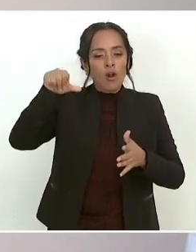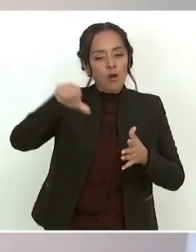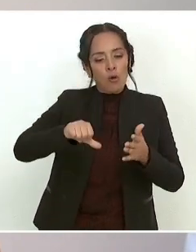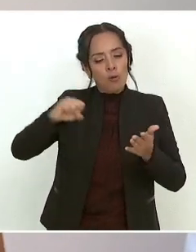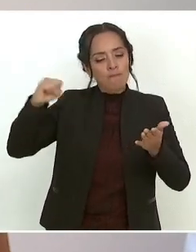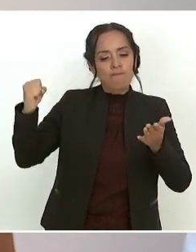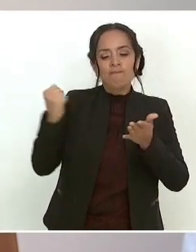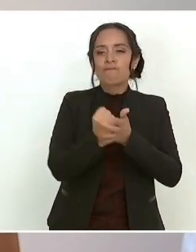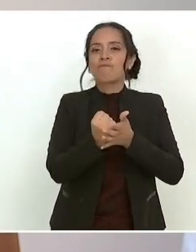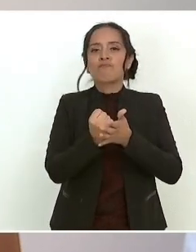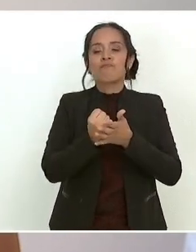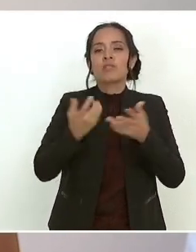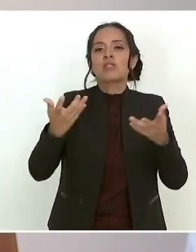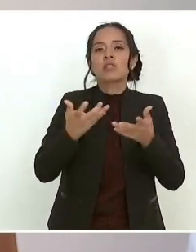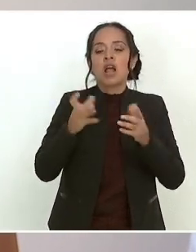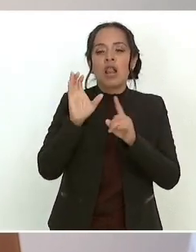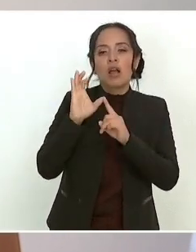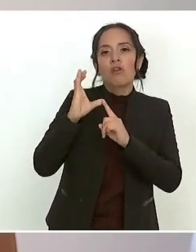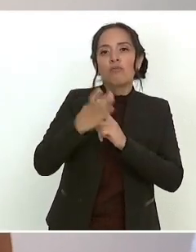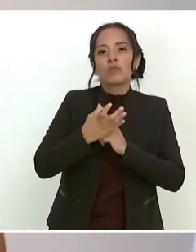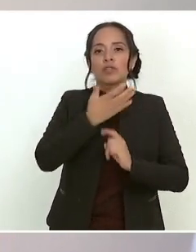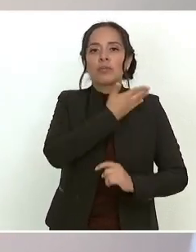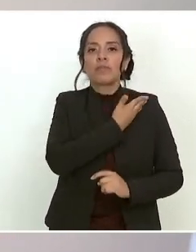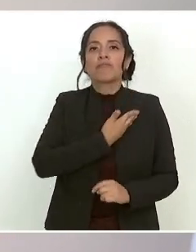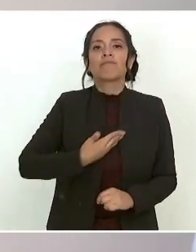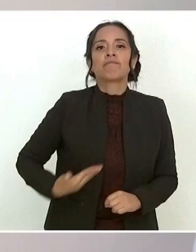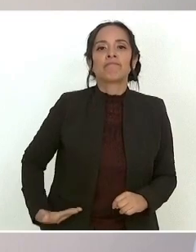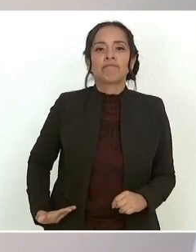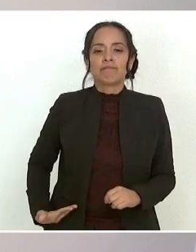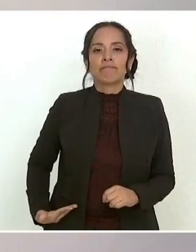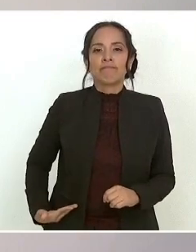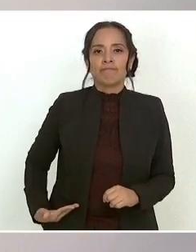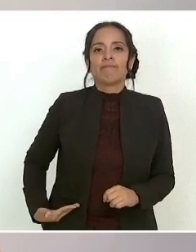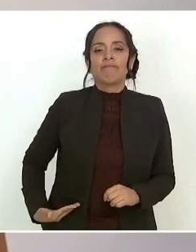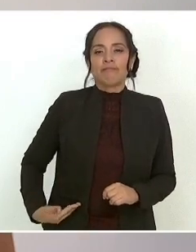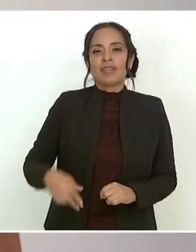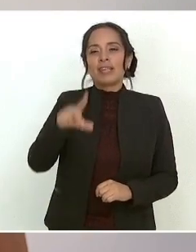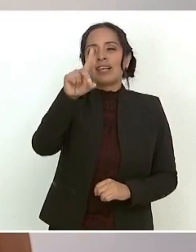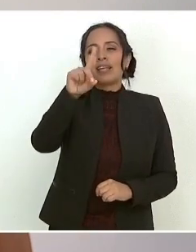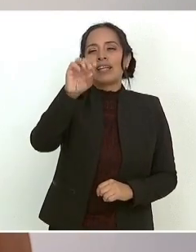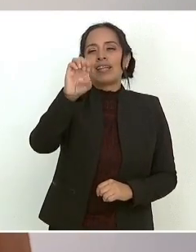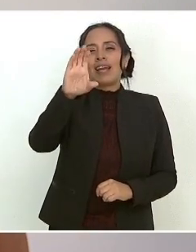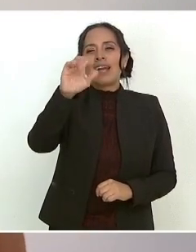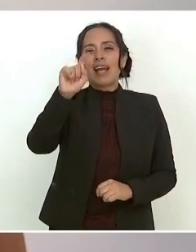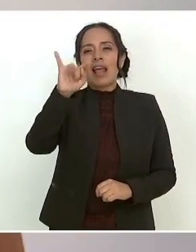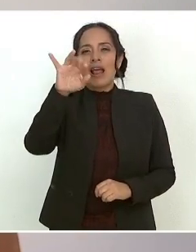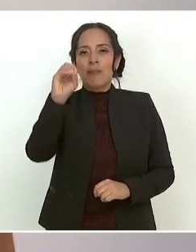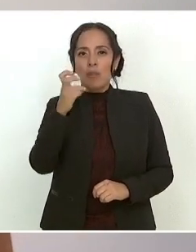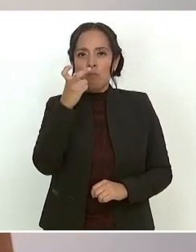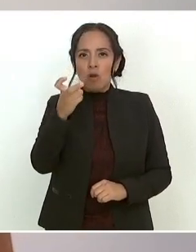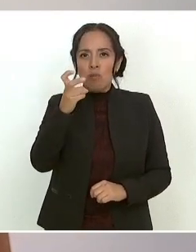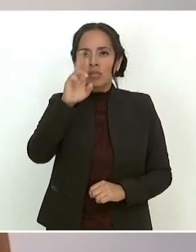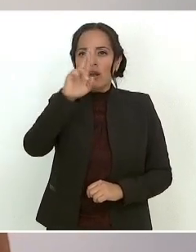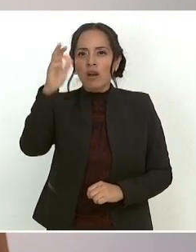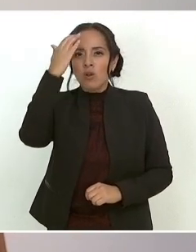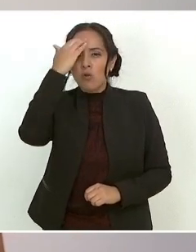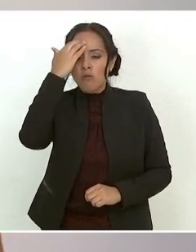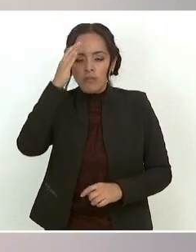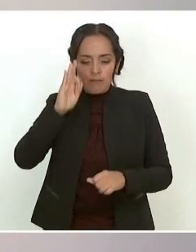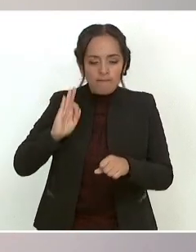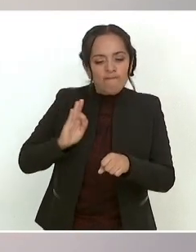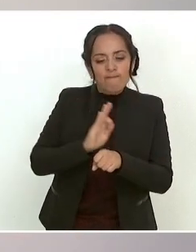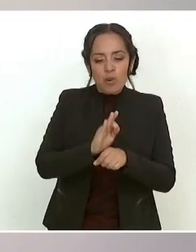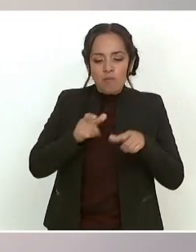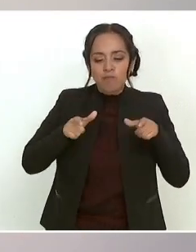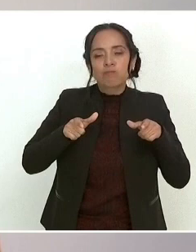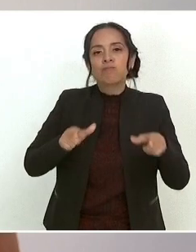instalada la comisión presidencial del decreto por el que se reconoce, protegen,